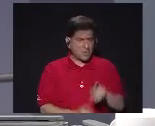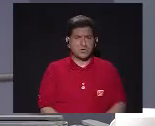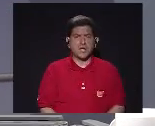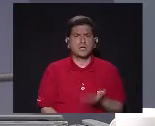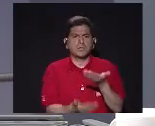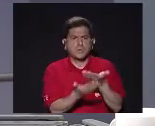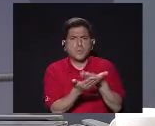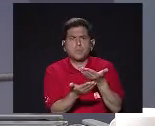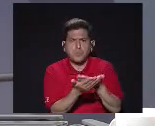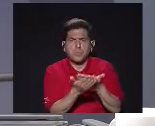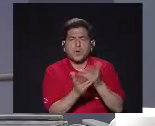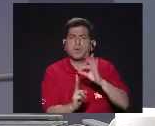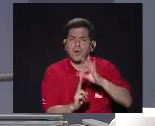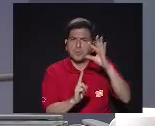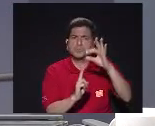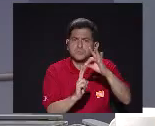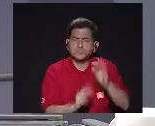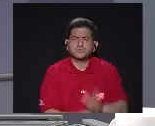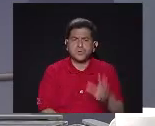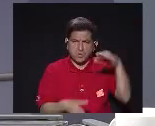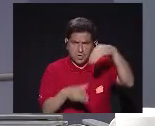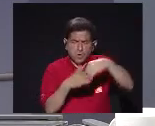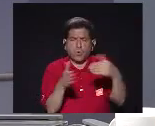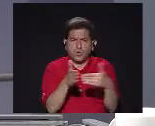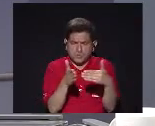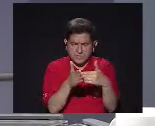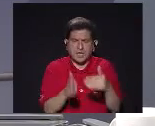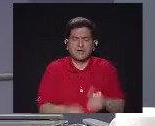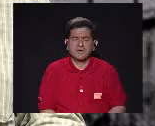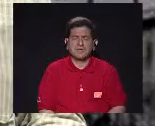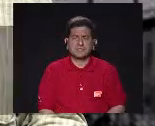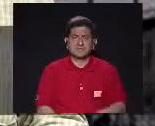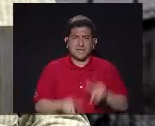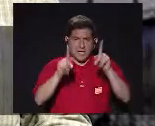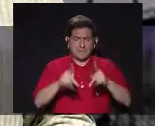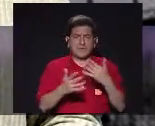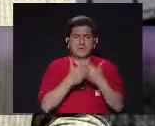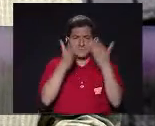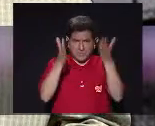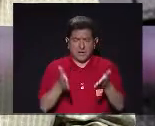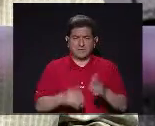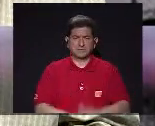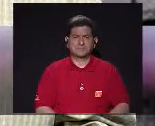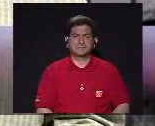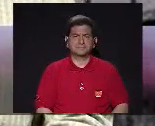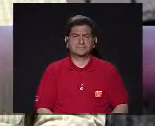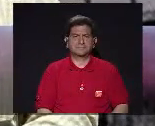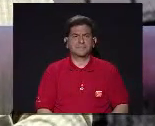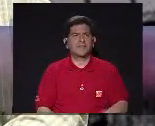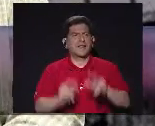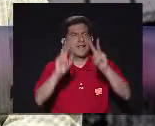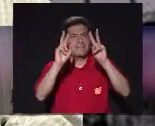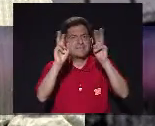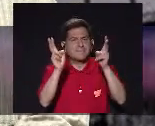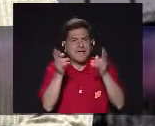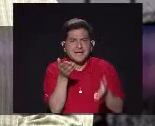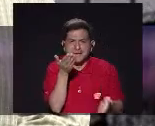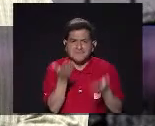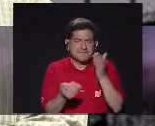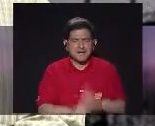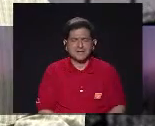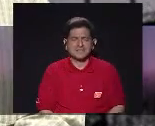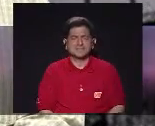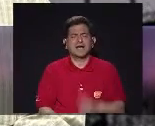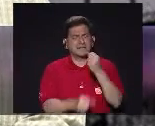ha demostrado Pues ser una alternativa De reinserción social Para los cuidados y libertad Hay un tema Digamos que siempre ha sido Muy